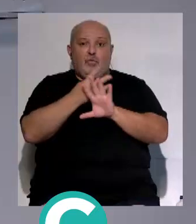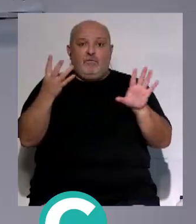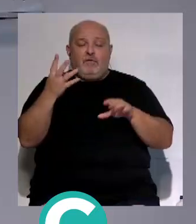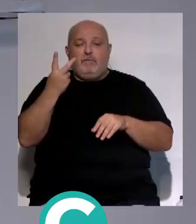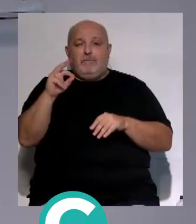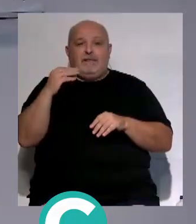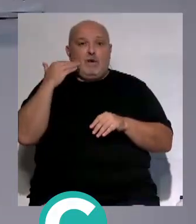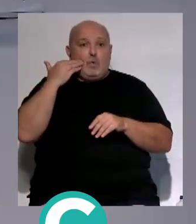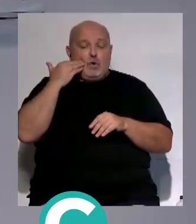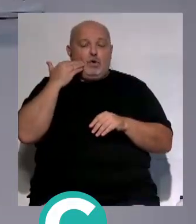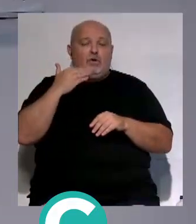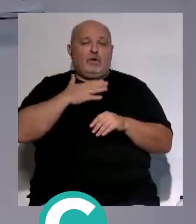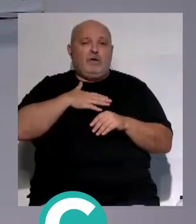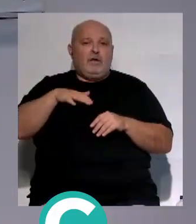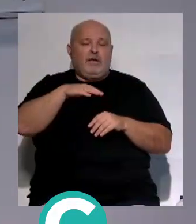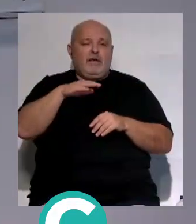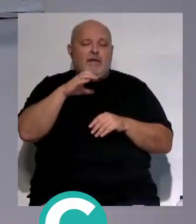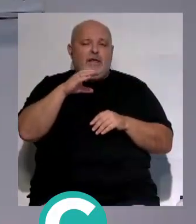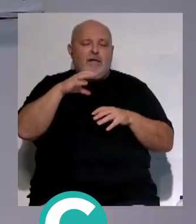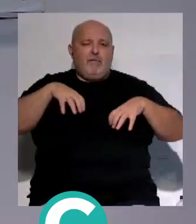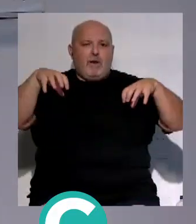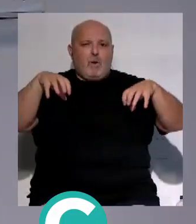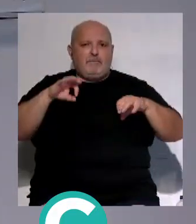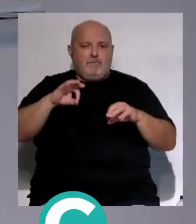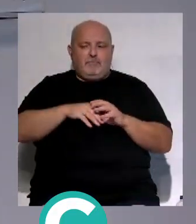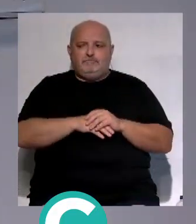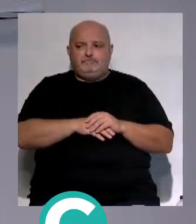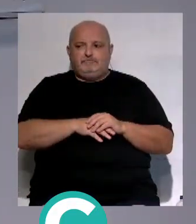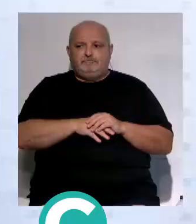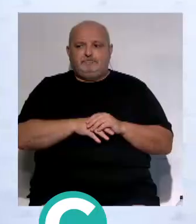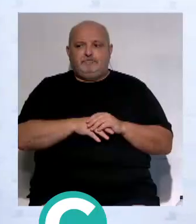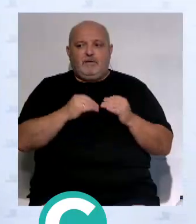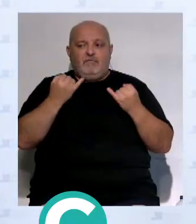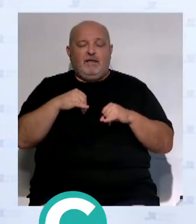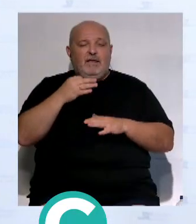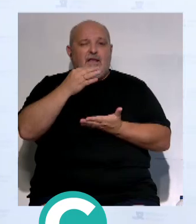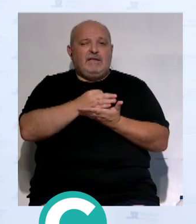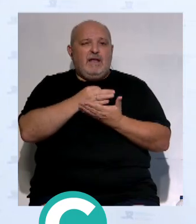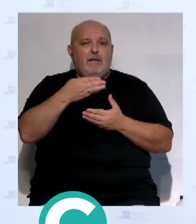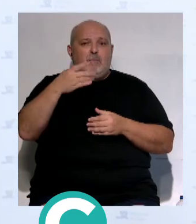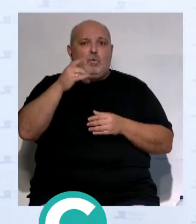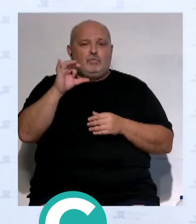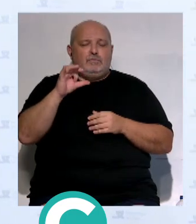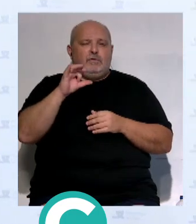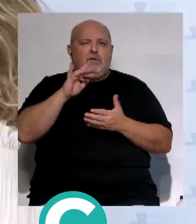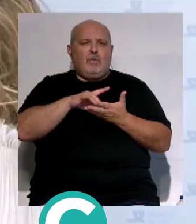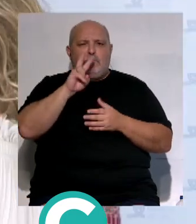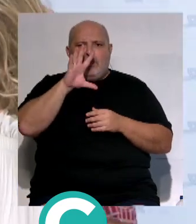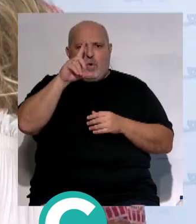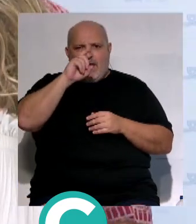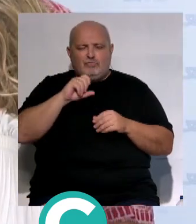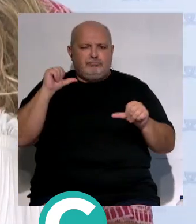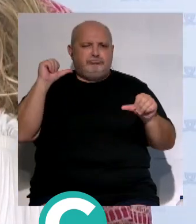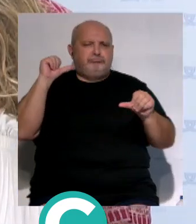y 20 de julio en el Espacio del Baluarte de la Candelaria. El Festival La Isla del Blues cumple 25 años